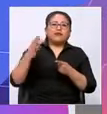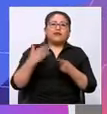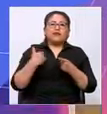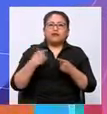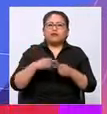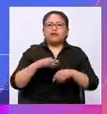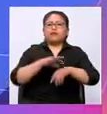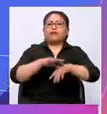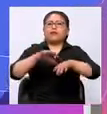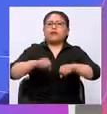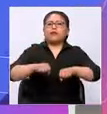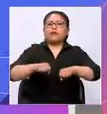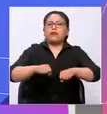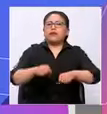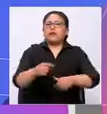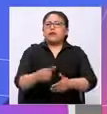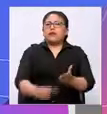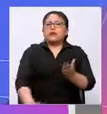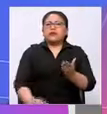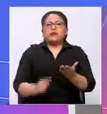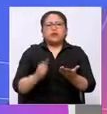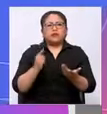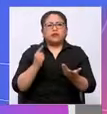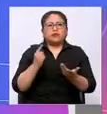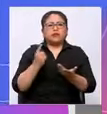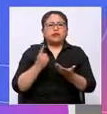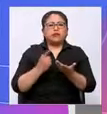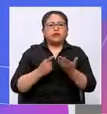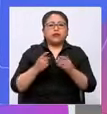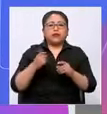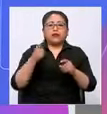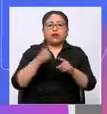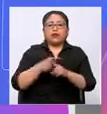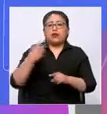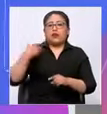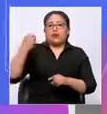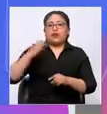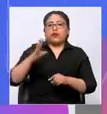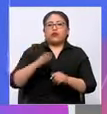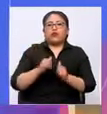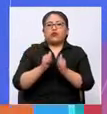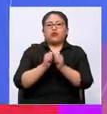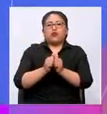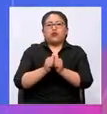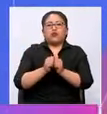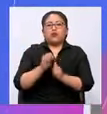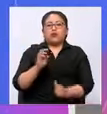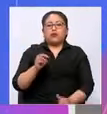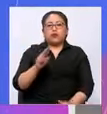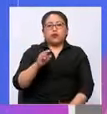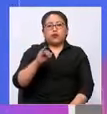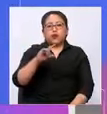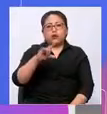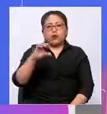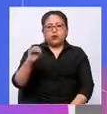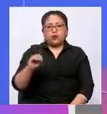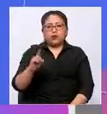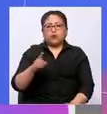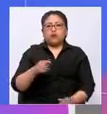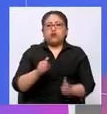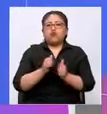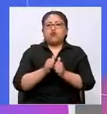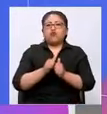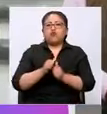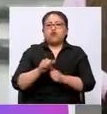la prevención o del arresto del ex jefe de gabinete del ministro de gobierno de facto, Arturo Murillo